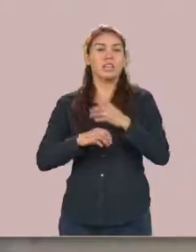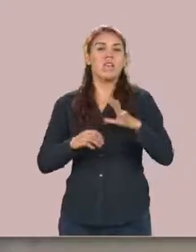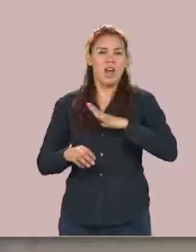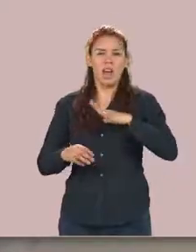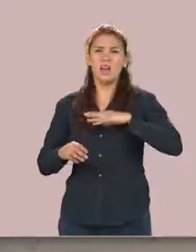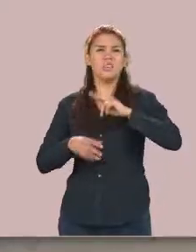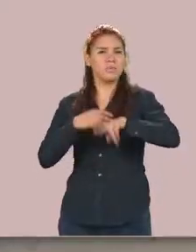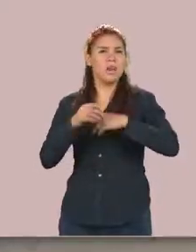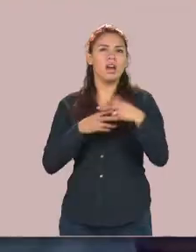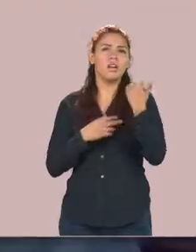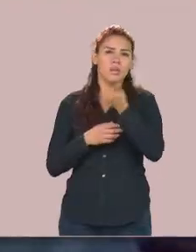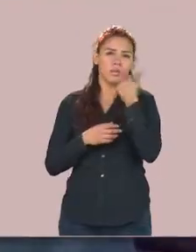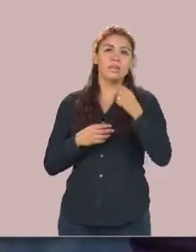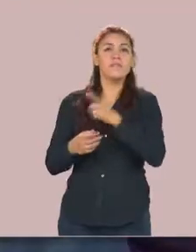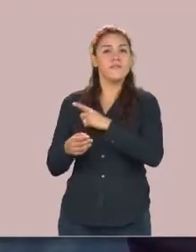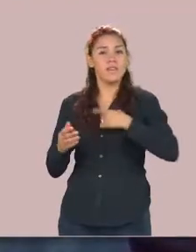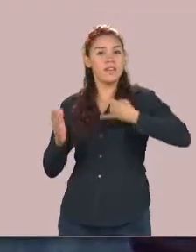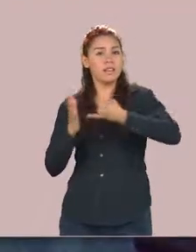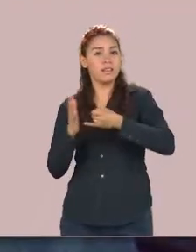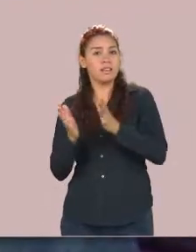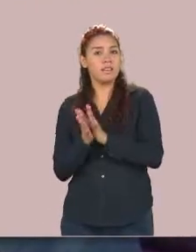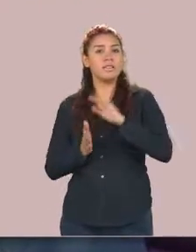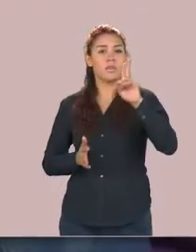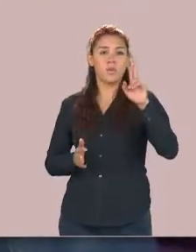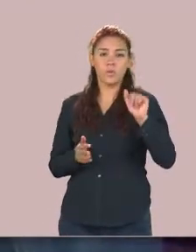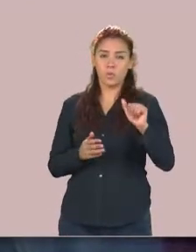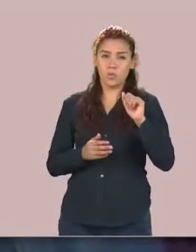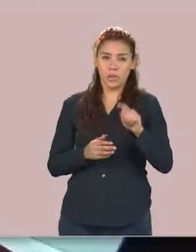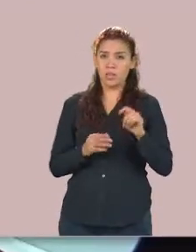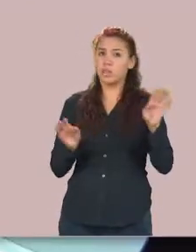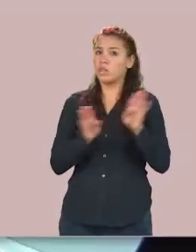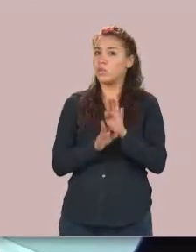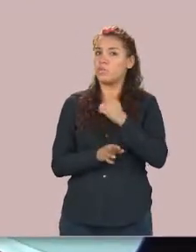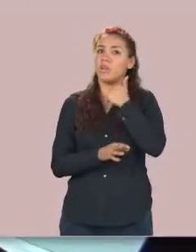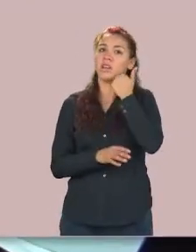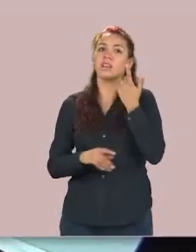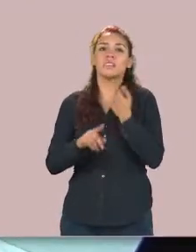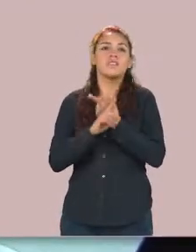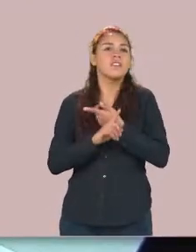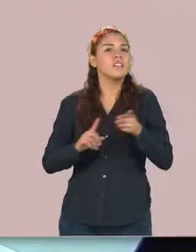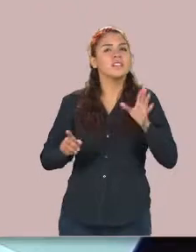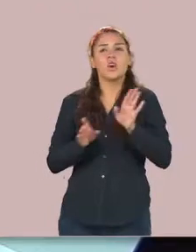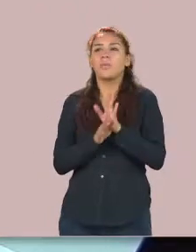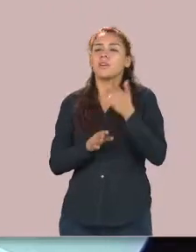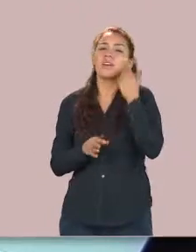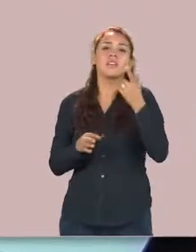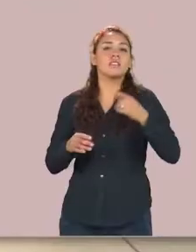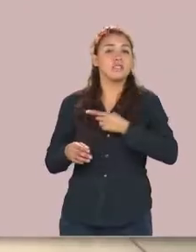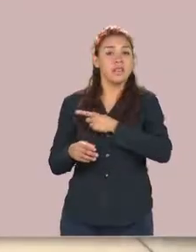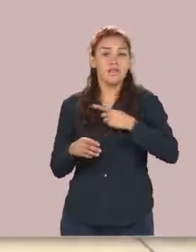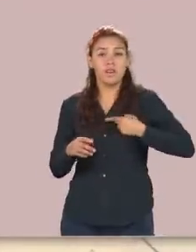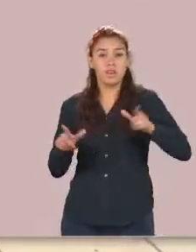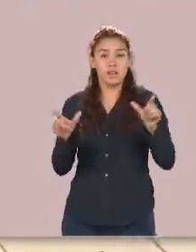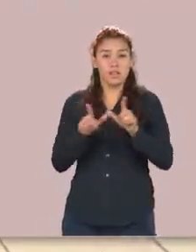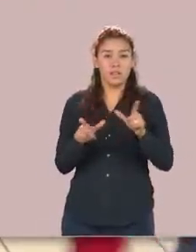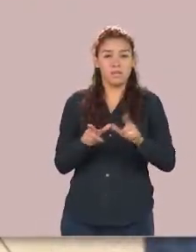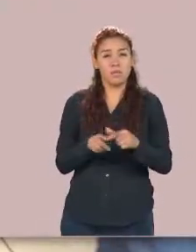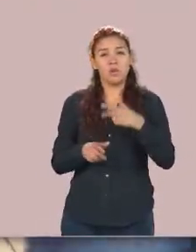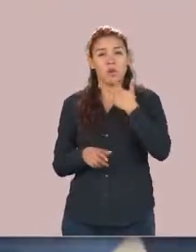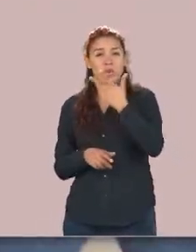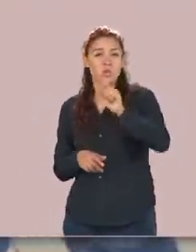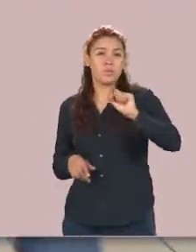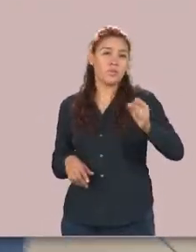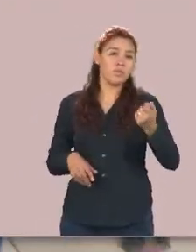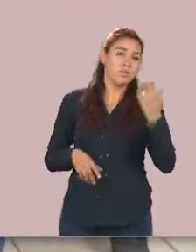Universidad Autónoma de Tamaulipas en cualquier área del conocimiento que cuente con un promedio mínimo de 8.5 y el 50